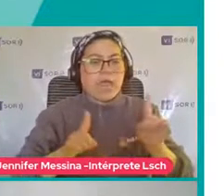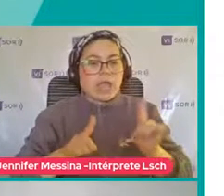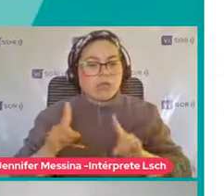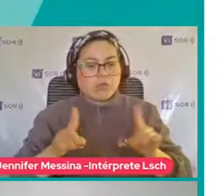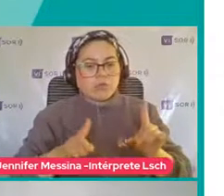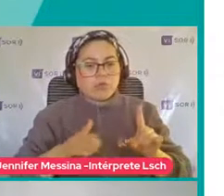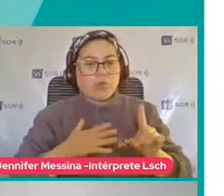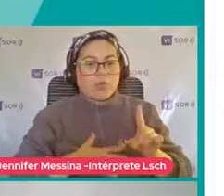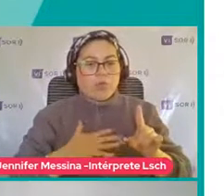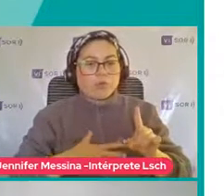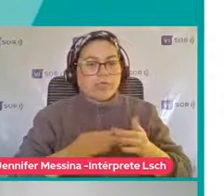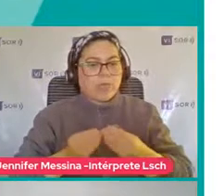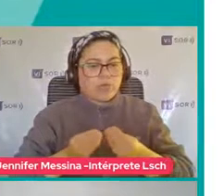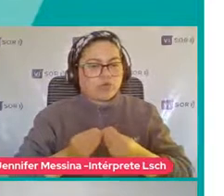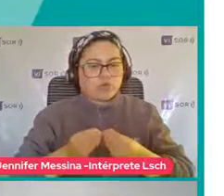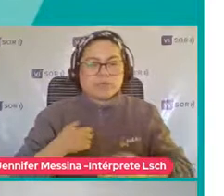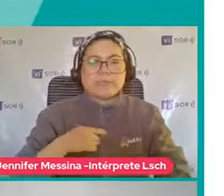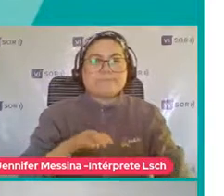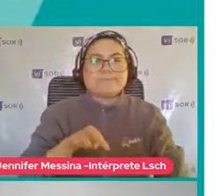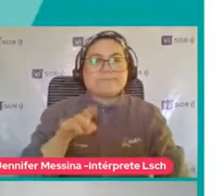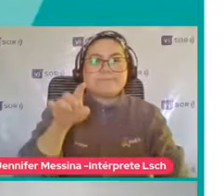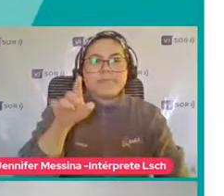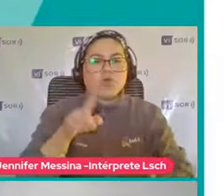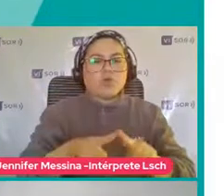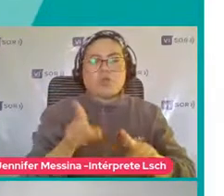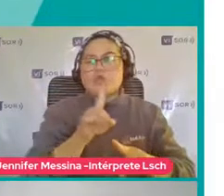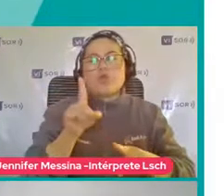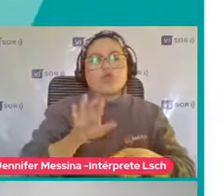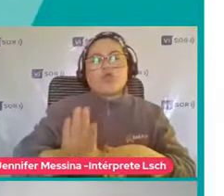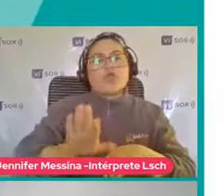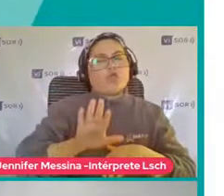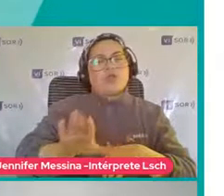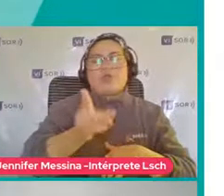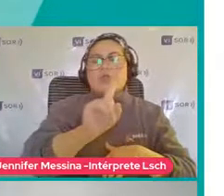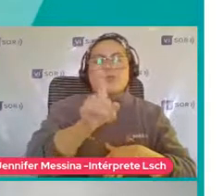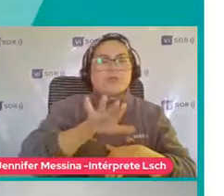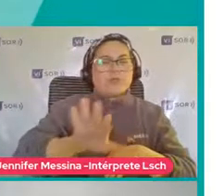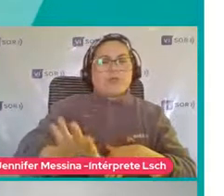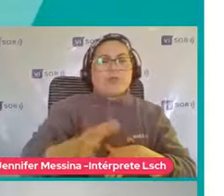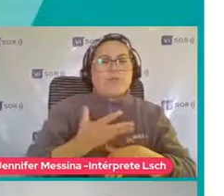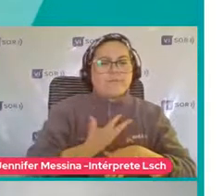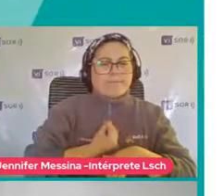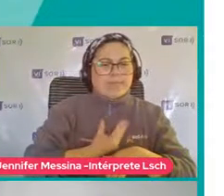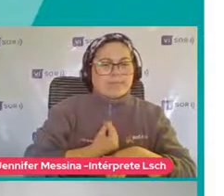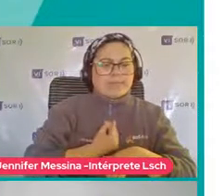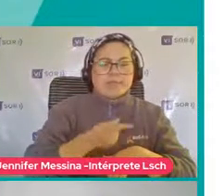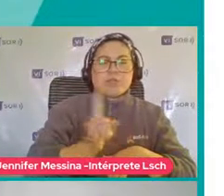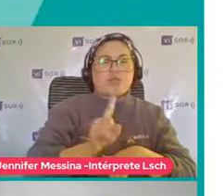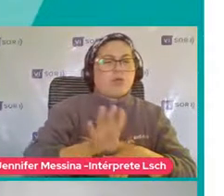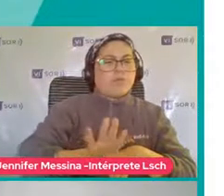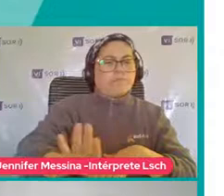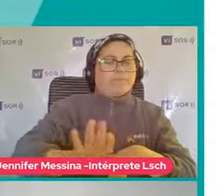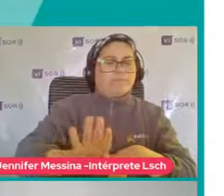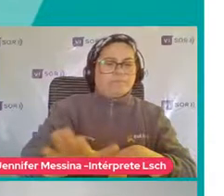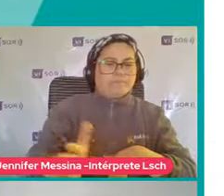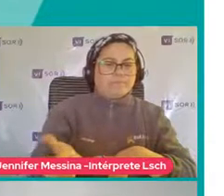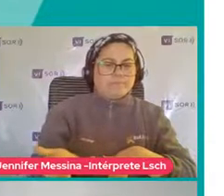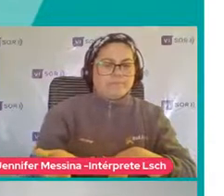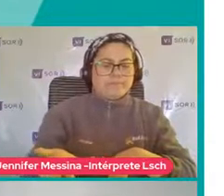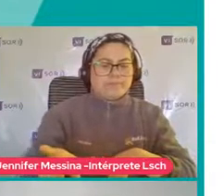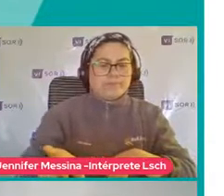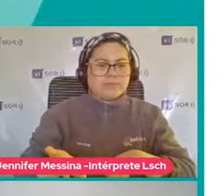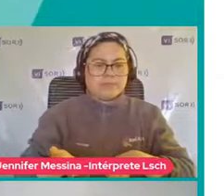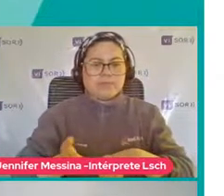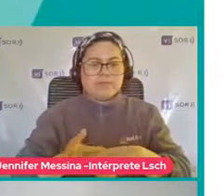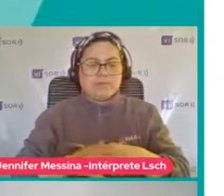gusta subirse mucho Y hay otros Que no lo toleran Que no Que es un Como que les dieron Mucho miedo ¿Sí? Subirse a